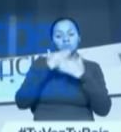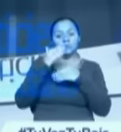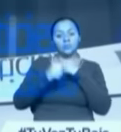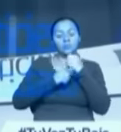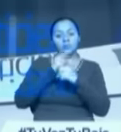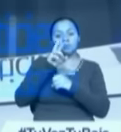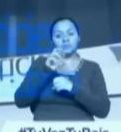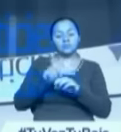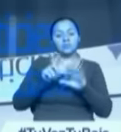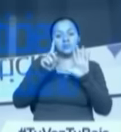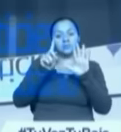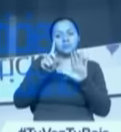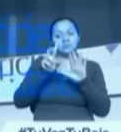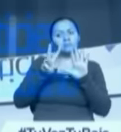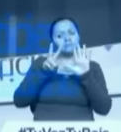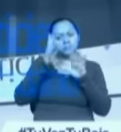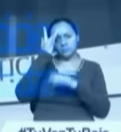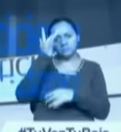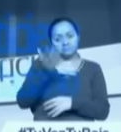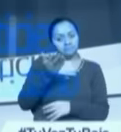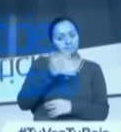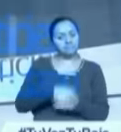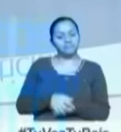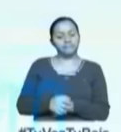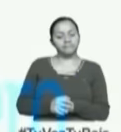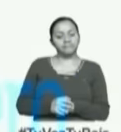2017. ¿Sabe por qué? Se lo contamos.